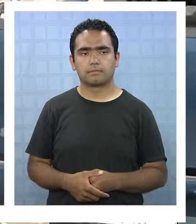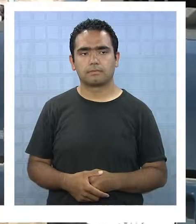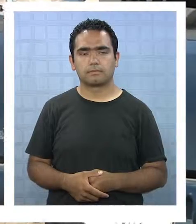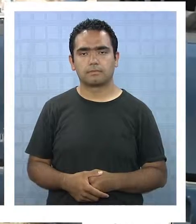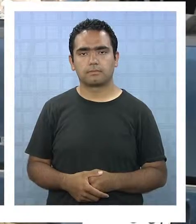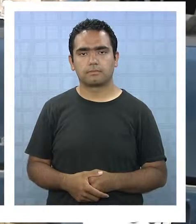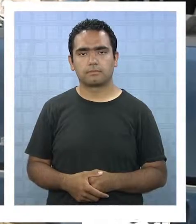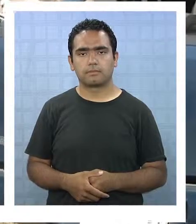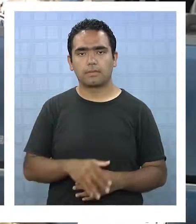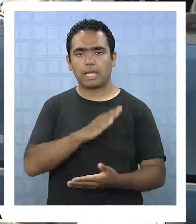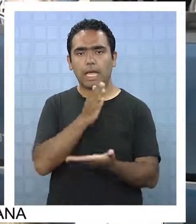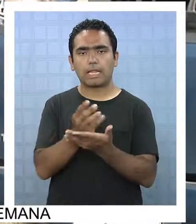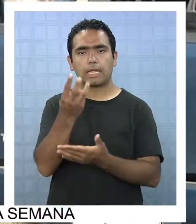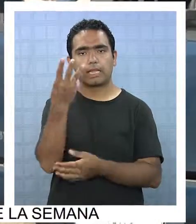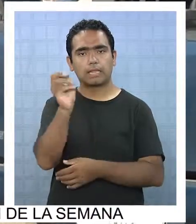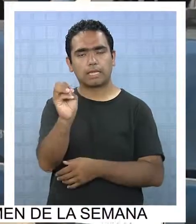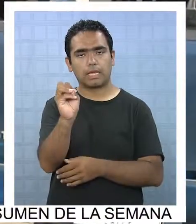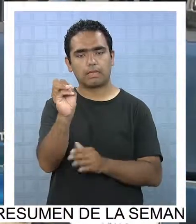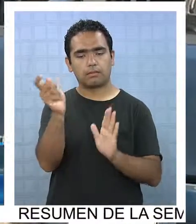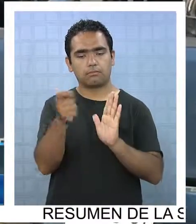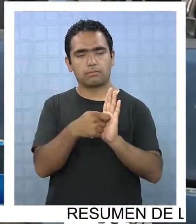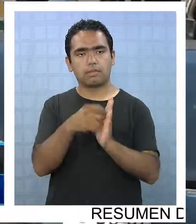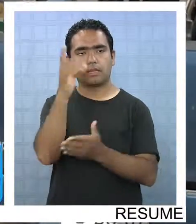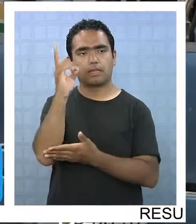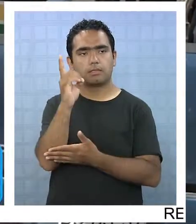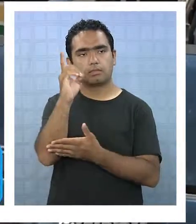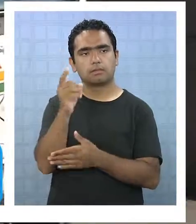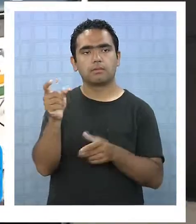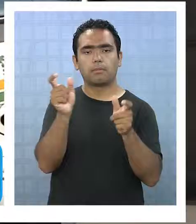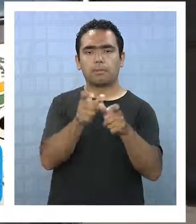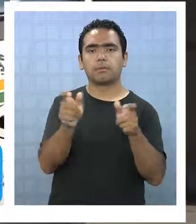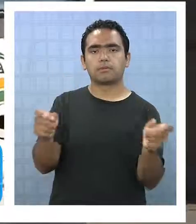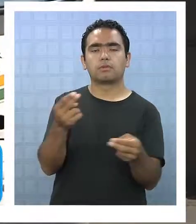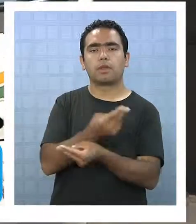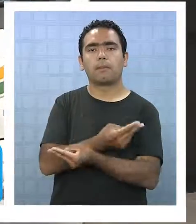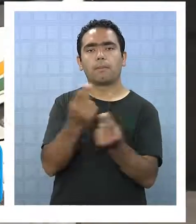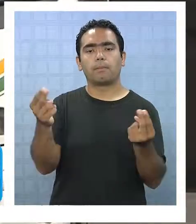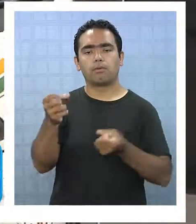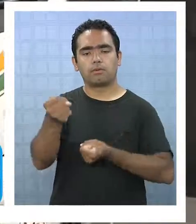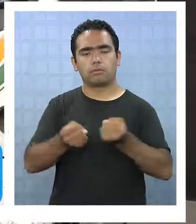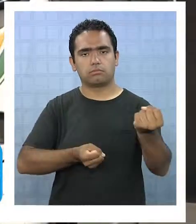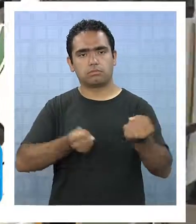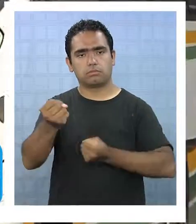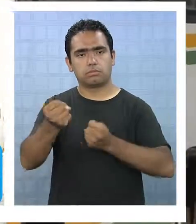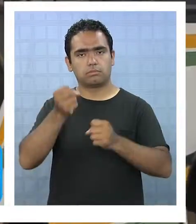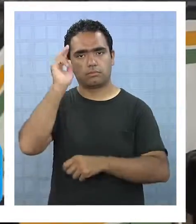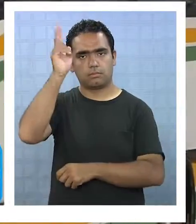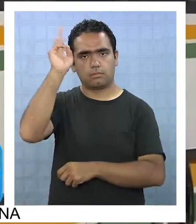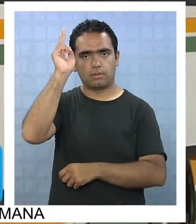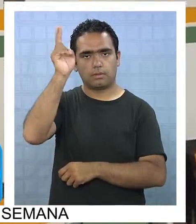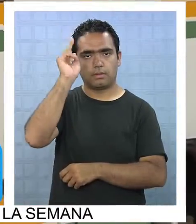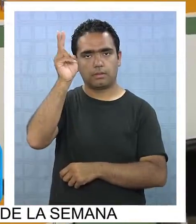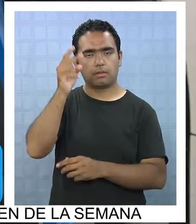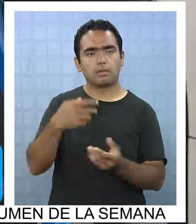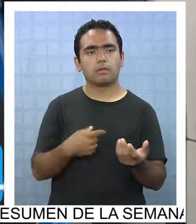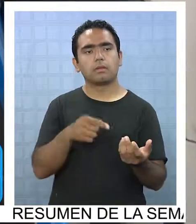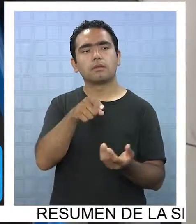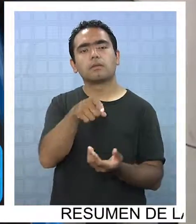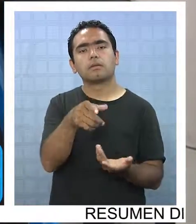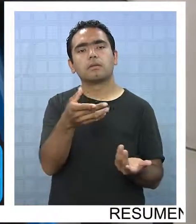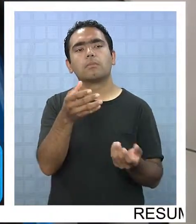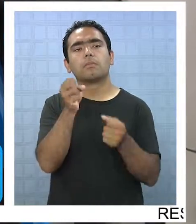Hasta el 30 de diciembre, los operadores del transporte público de pasajeros que trabajan en la modalidad de zonas licitadas